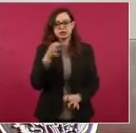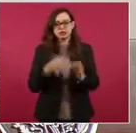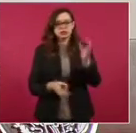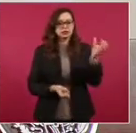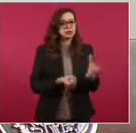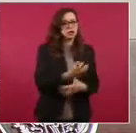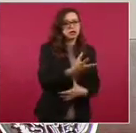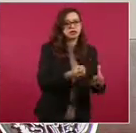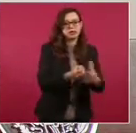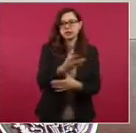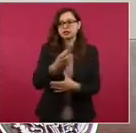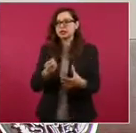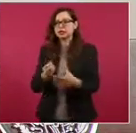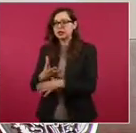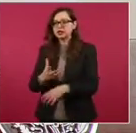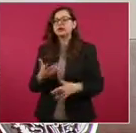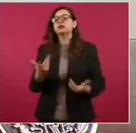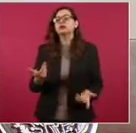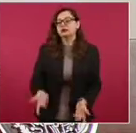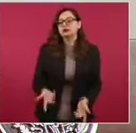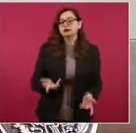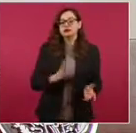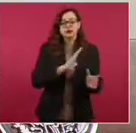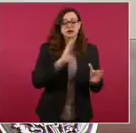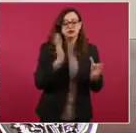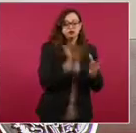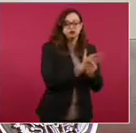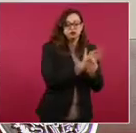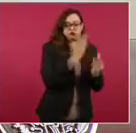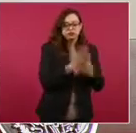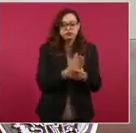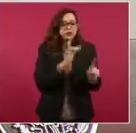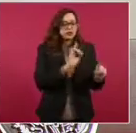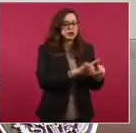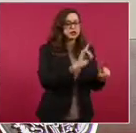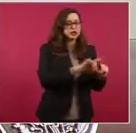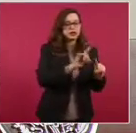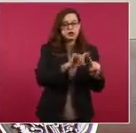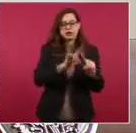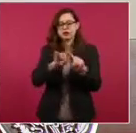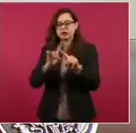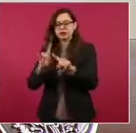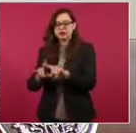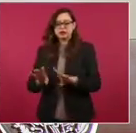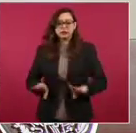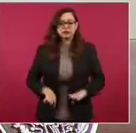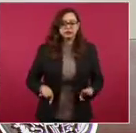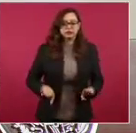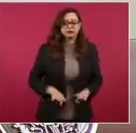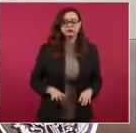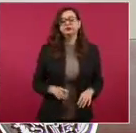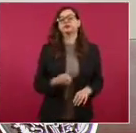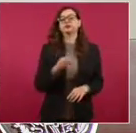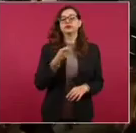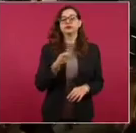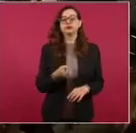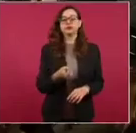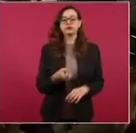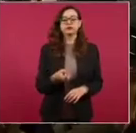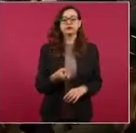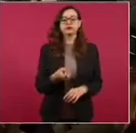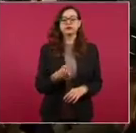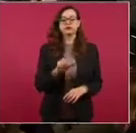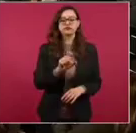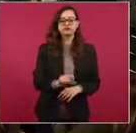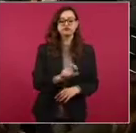expedientes para determinar quiénes cumplen con los requisitos de ley. De esta manera, del